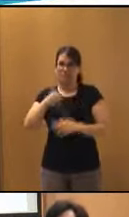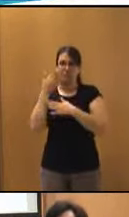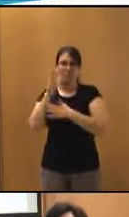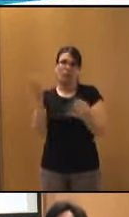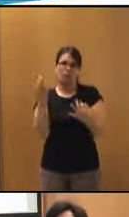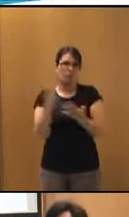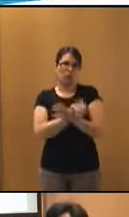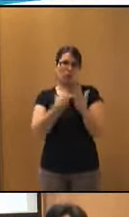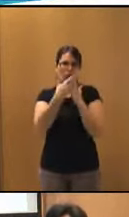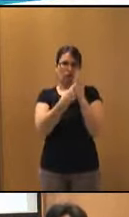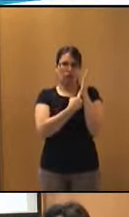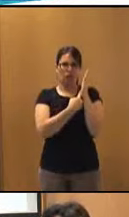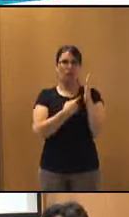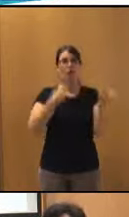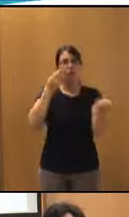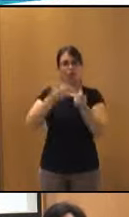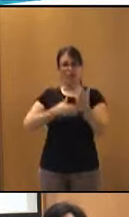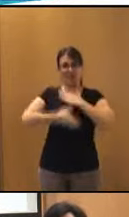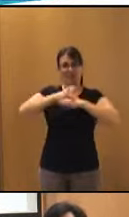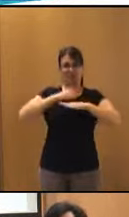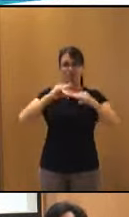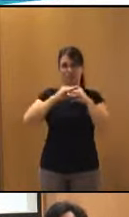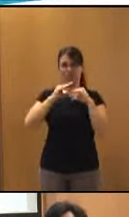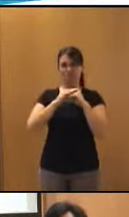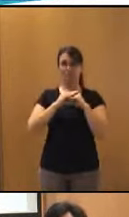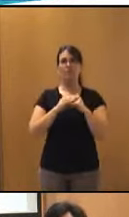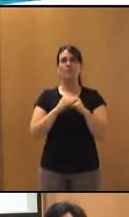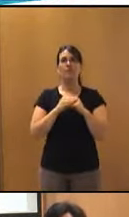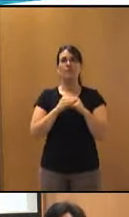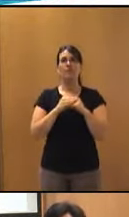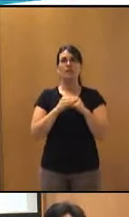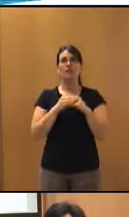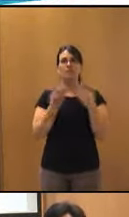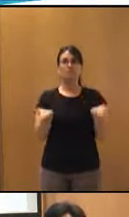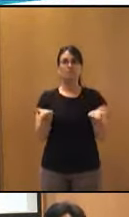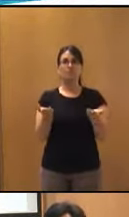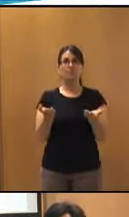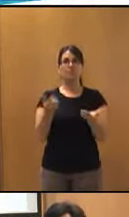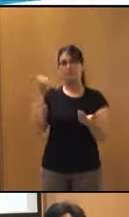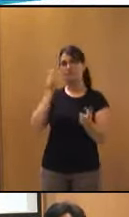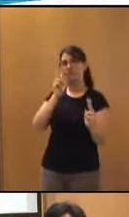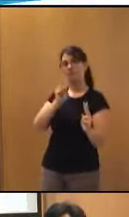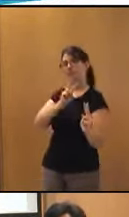tenían que estar todos. Lo hemos coordinado desde el CEPAT-Inserso y, bueno, pues ahí podéis ir viendo que